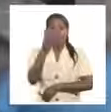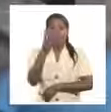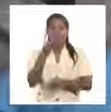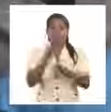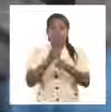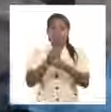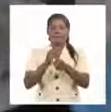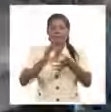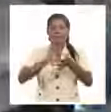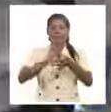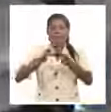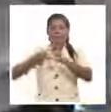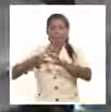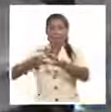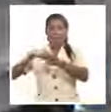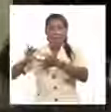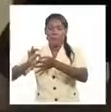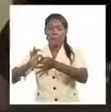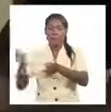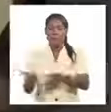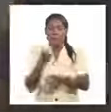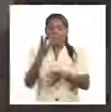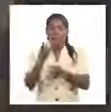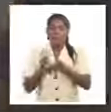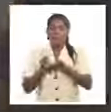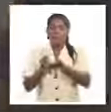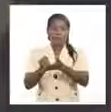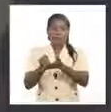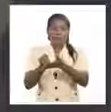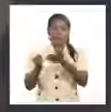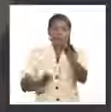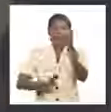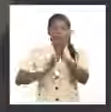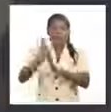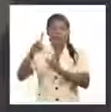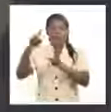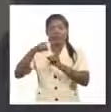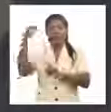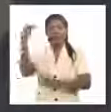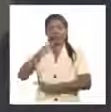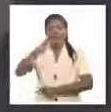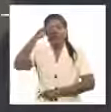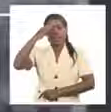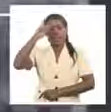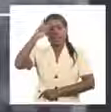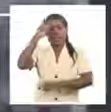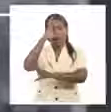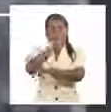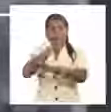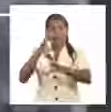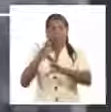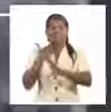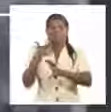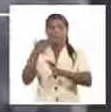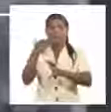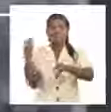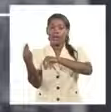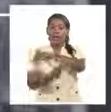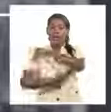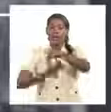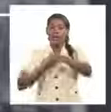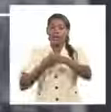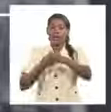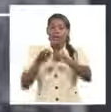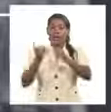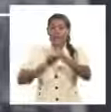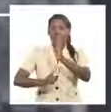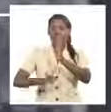investigaciones. Una apuesta por el desarrollo de estudios que impulsen, desde las ciencias básicas, la transformación de la matriz energética